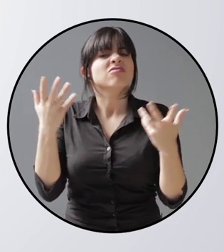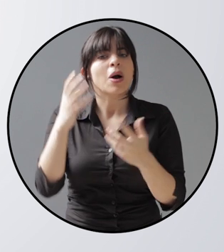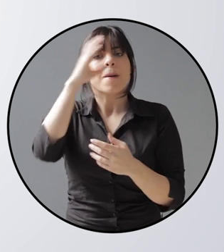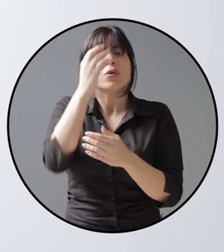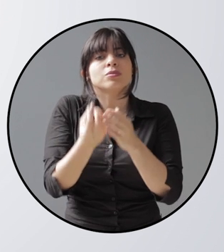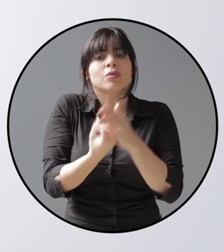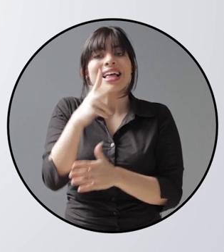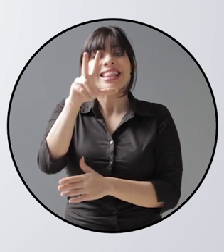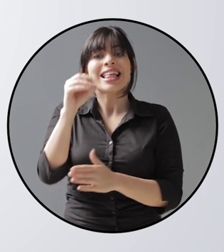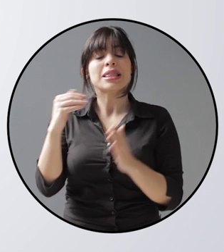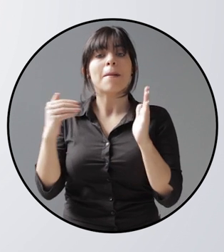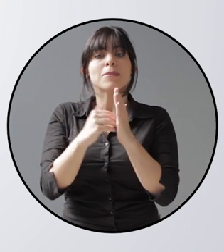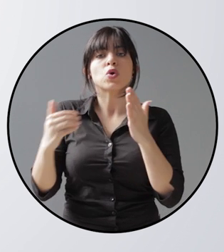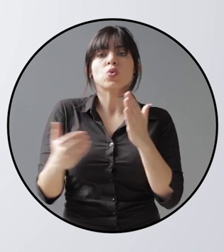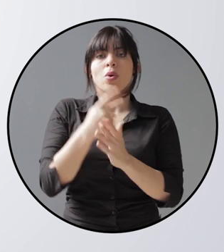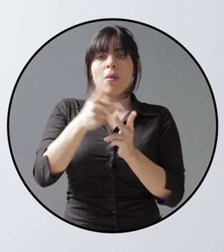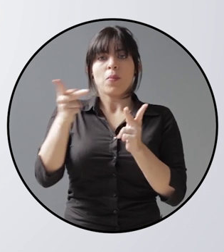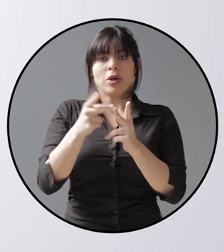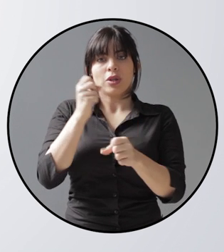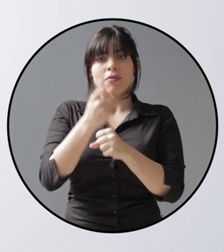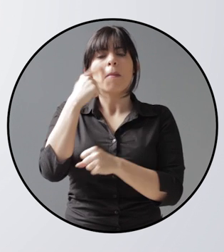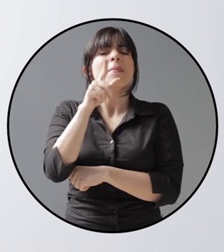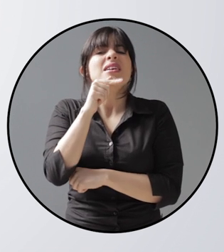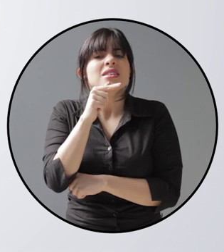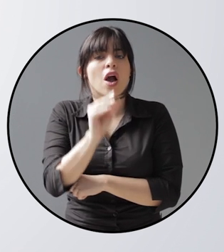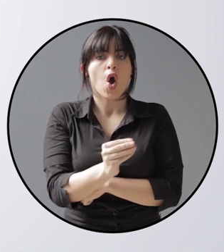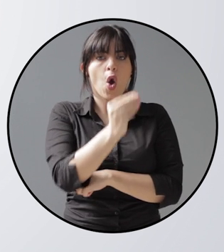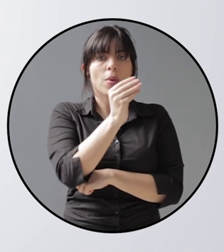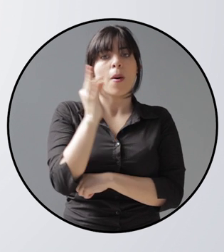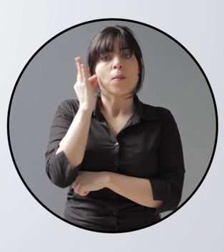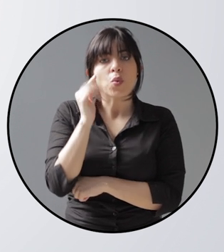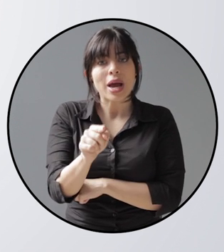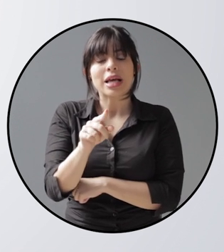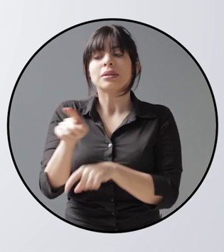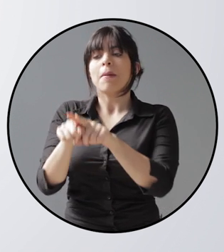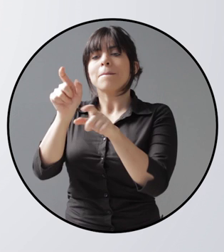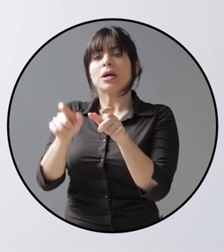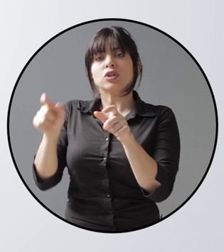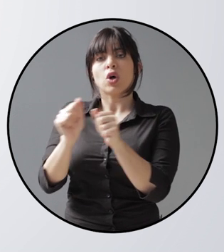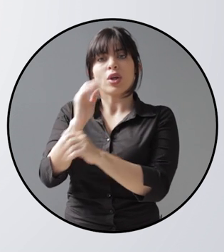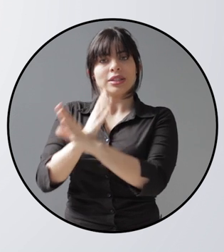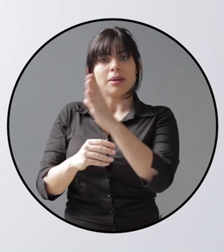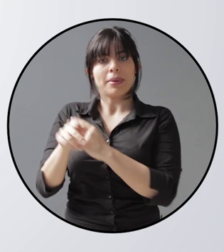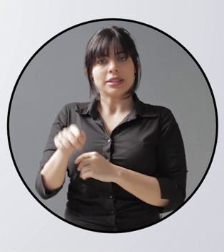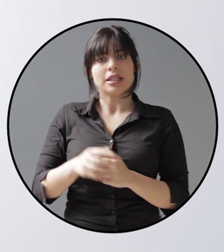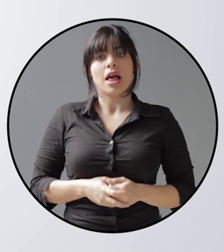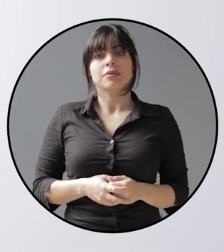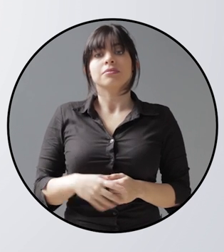crear 30.000 nuevos puestos de trabajo para jóvenes, mujeres y personas con alguna discapacidad.